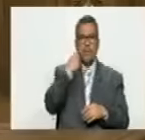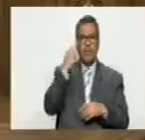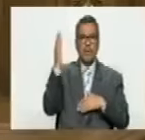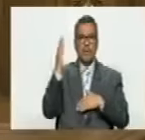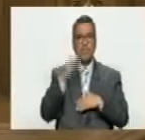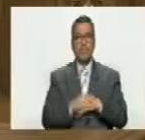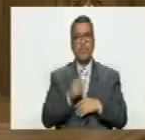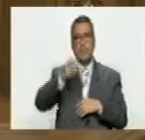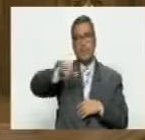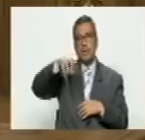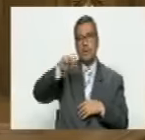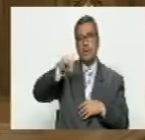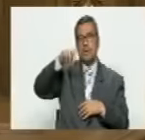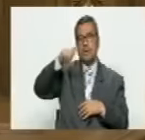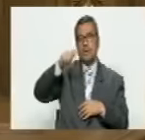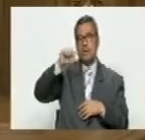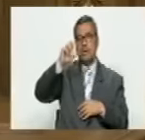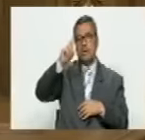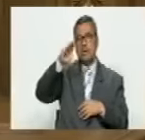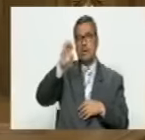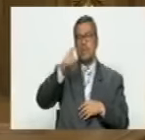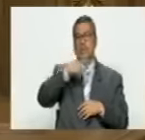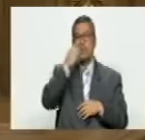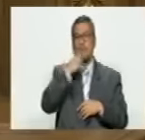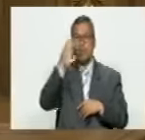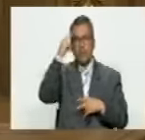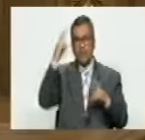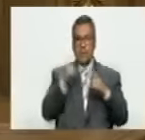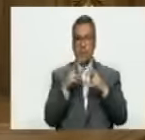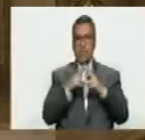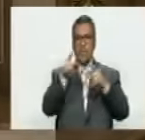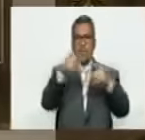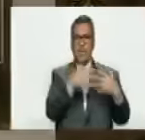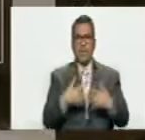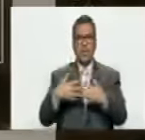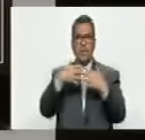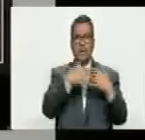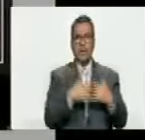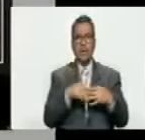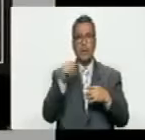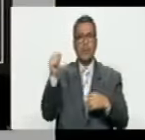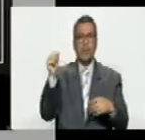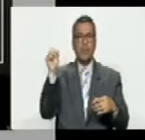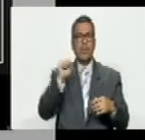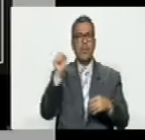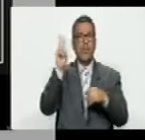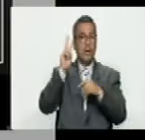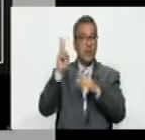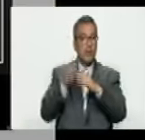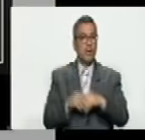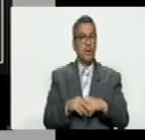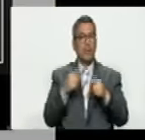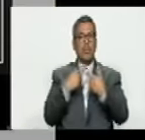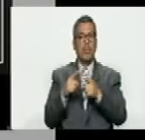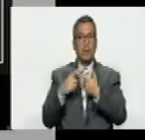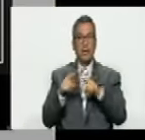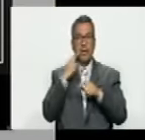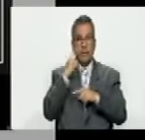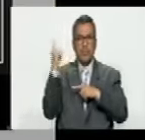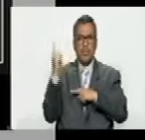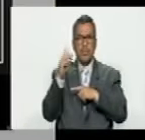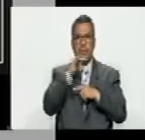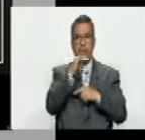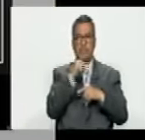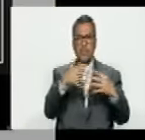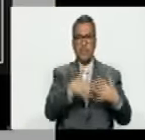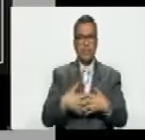John Magdaleno que es un politólogo muy reconocido en Estados Unidos venezolano el que guía el que informa a Estados